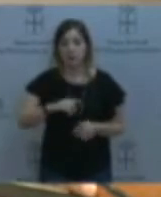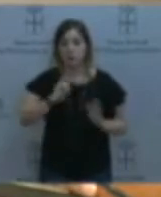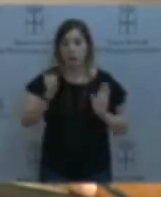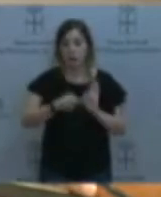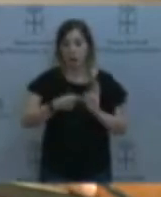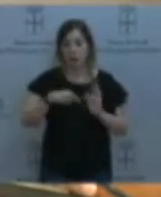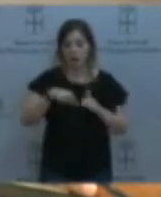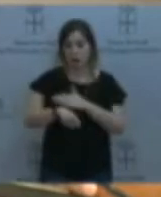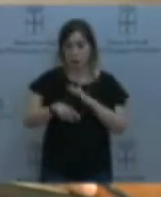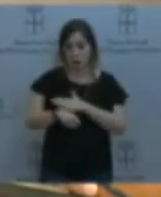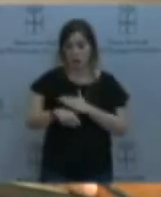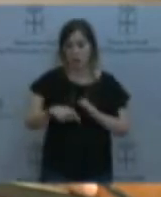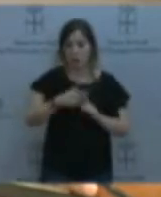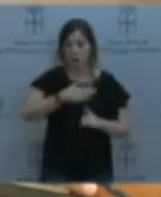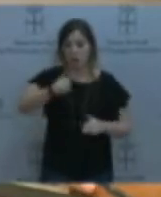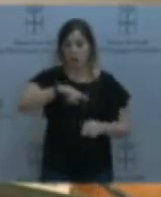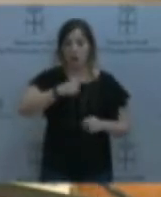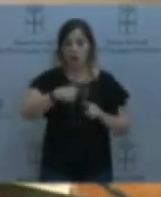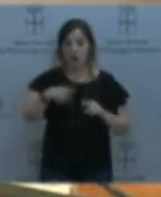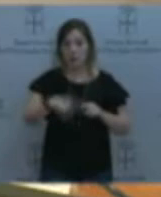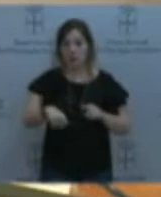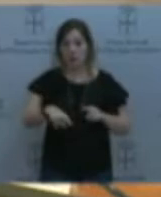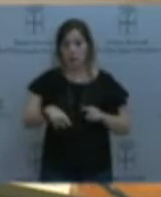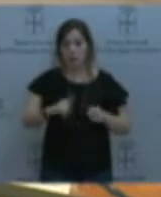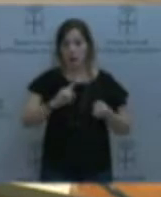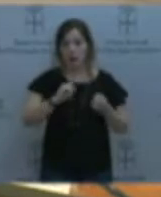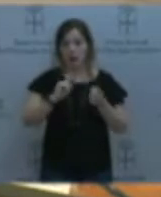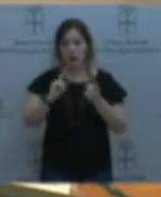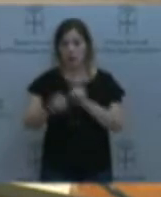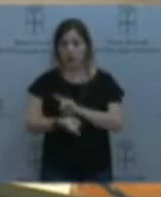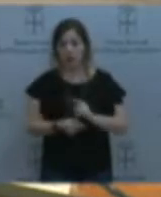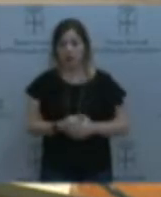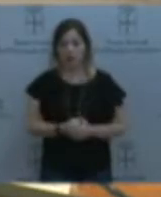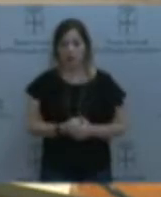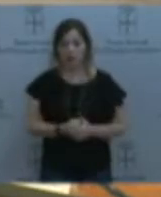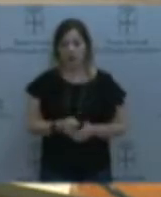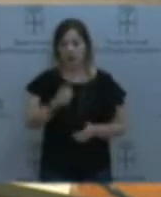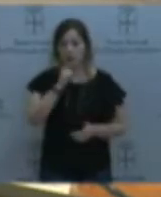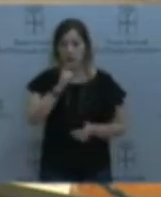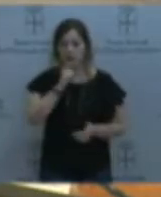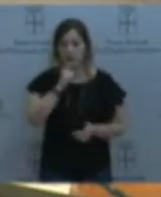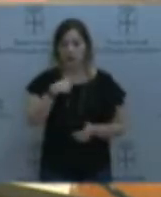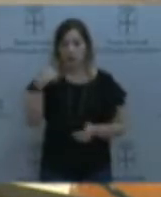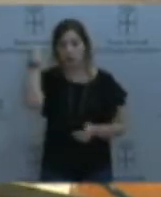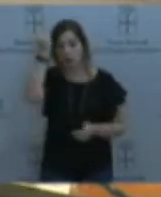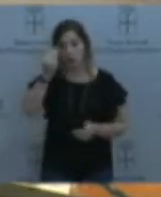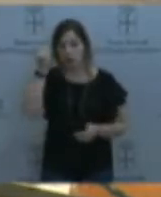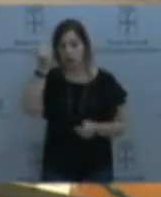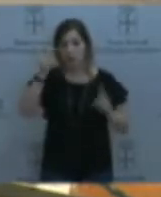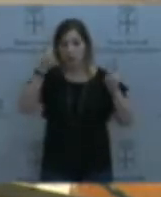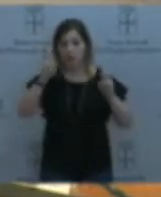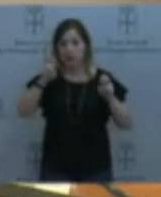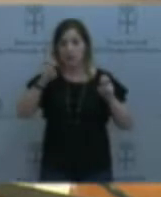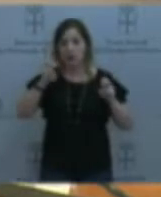elemento que es muy cambiante y muy complejo. Yo creo que en materia de menores, hablemos de centros o hablemos